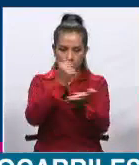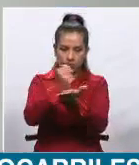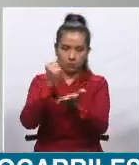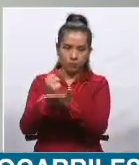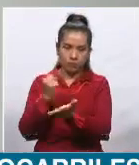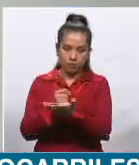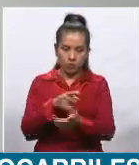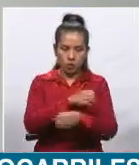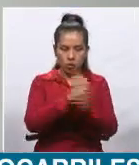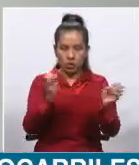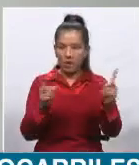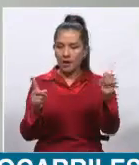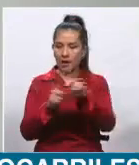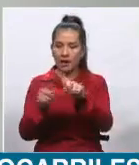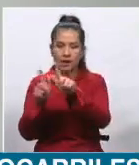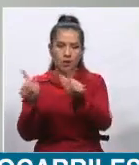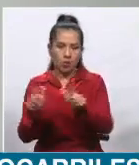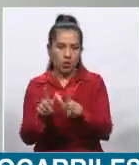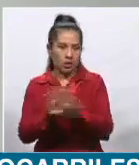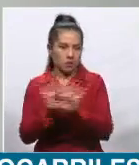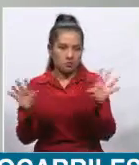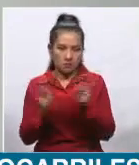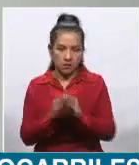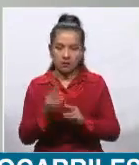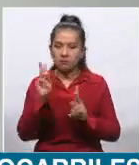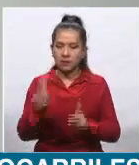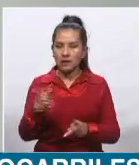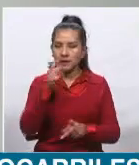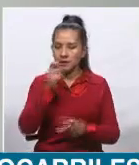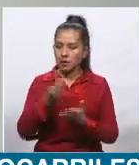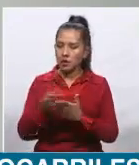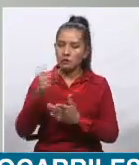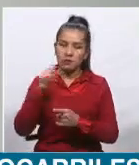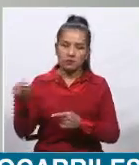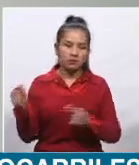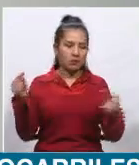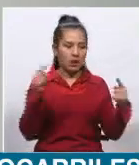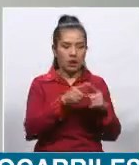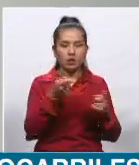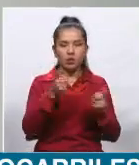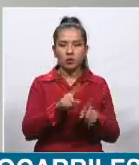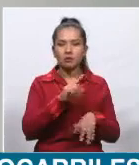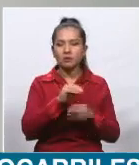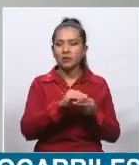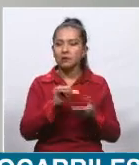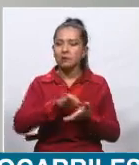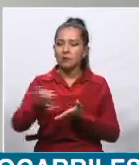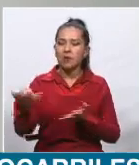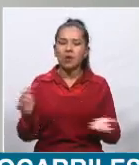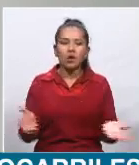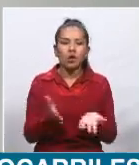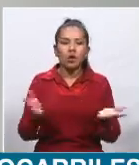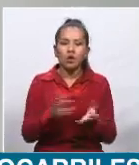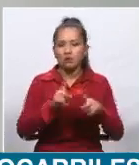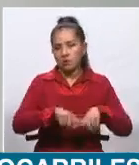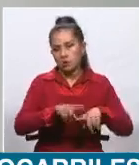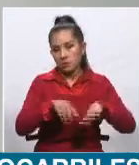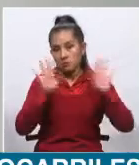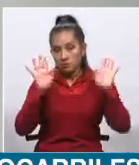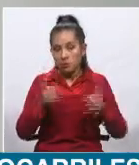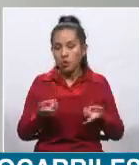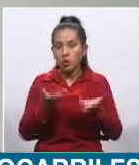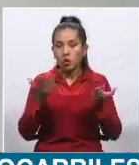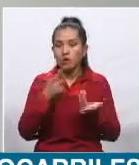y el importador o exportador irá a definir dónde pagará sus aranceles. Y dependiendo de dónde